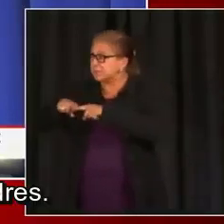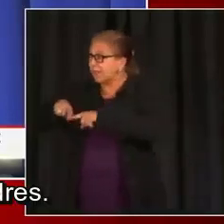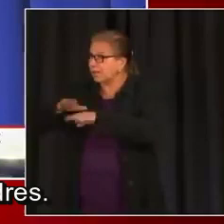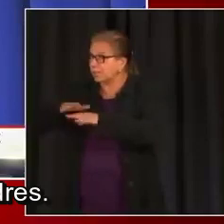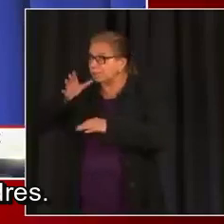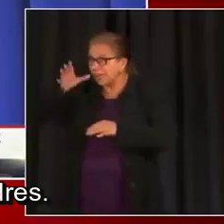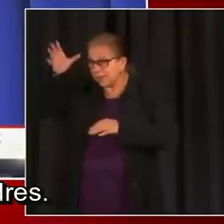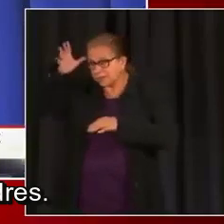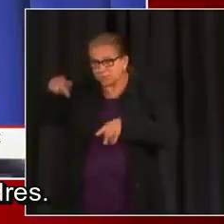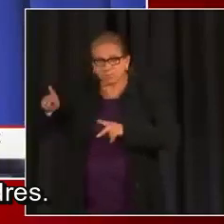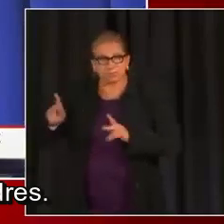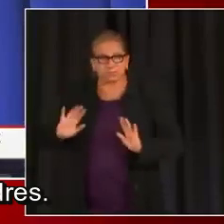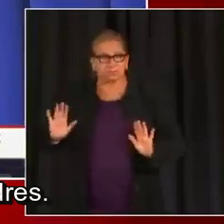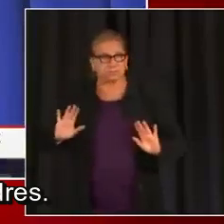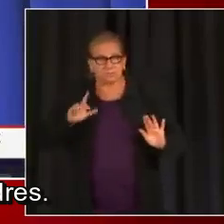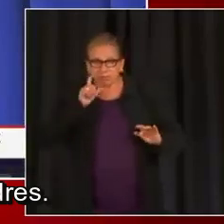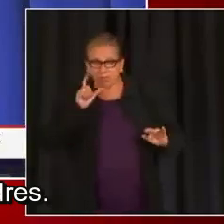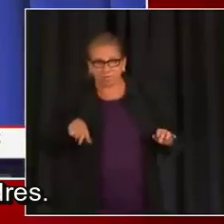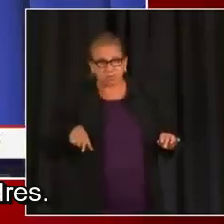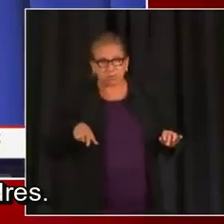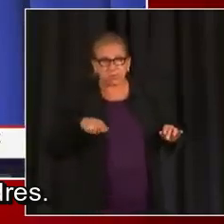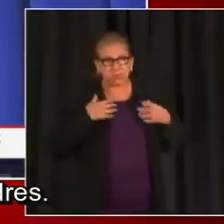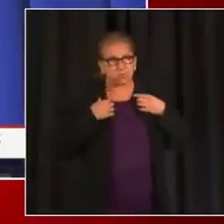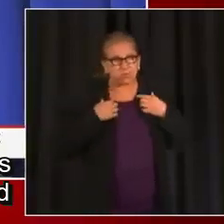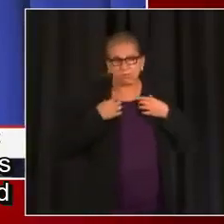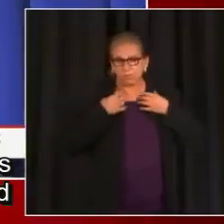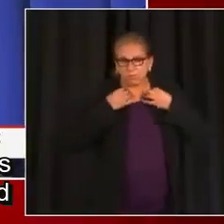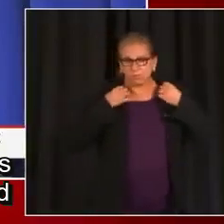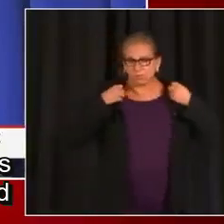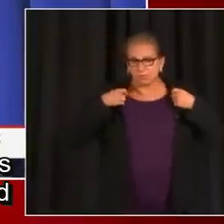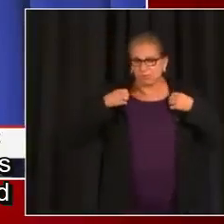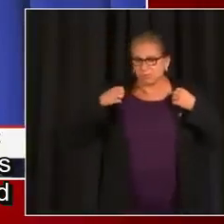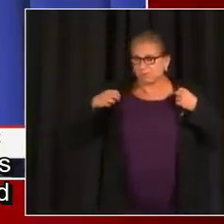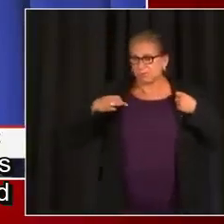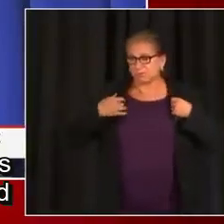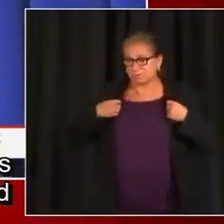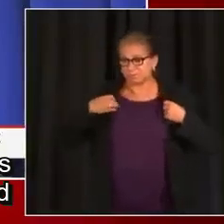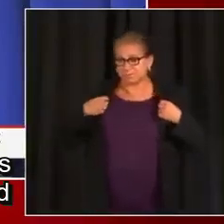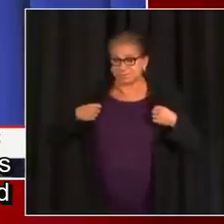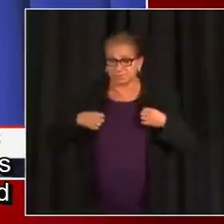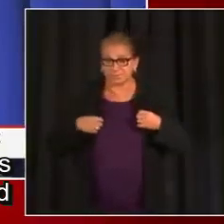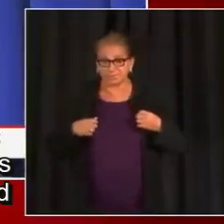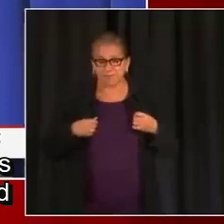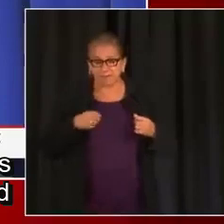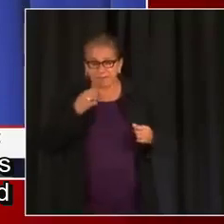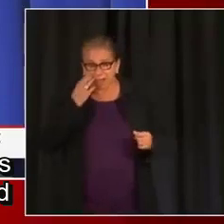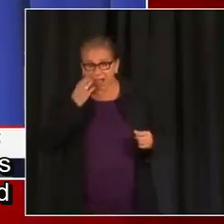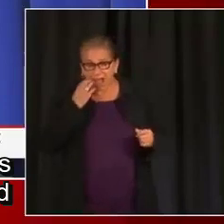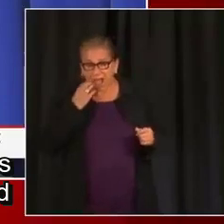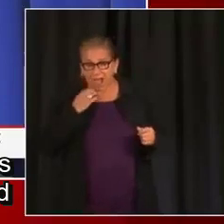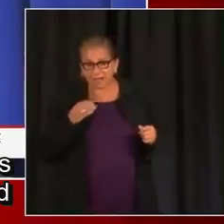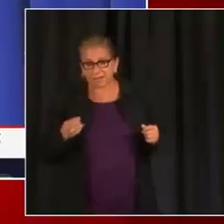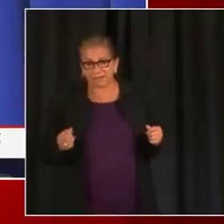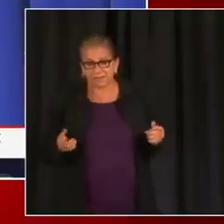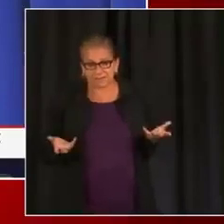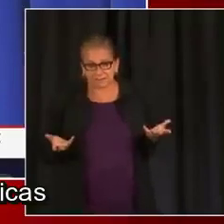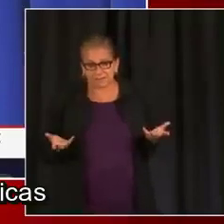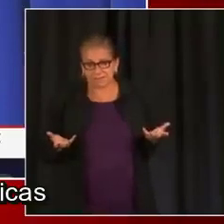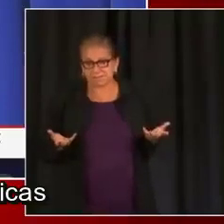reciban su vacuna sin el consentimiento de los padres. Sin embargo, las prácticas de parte de los proveedores de la salud,